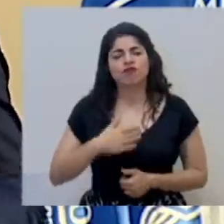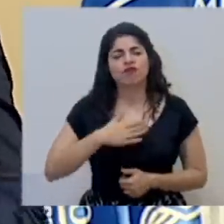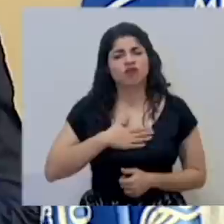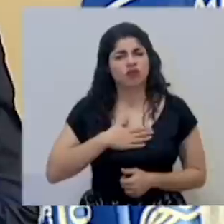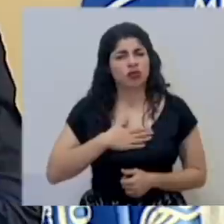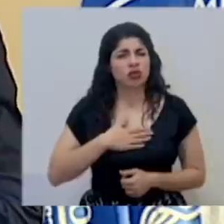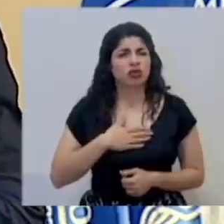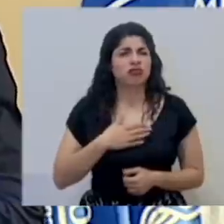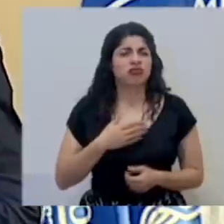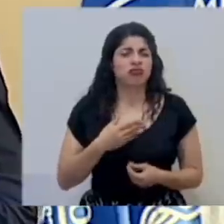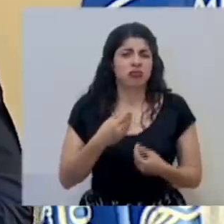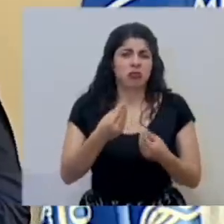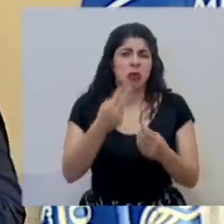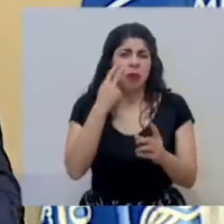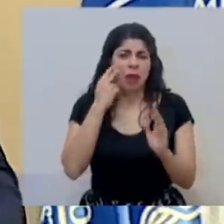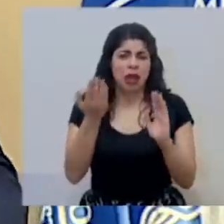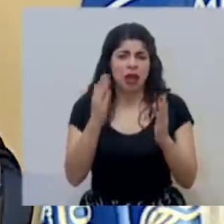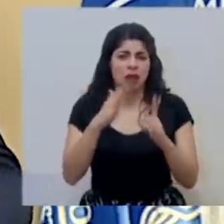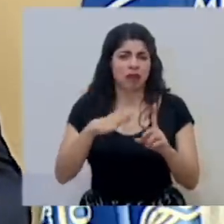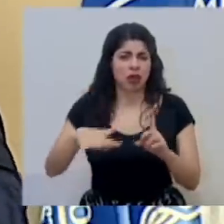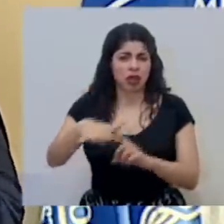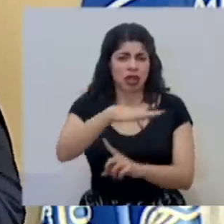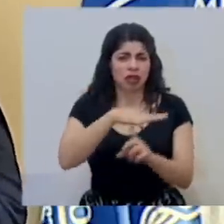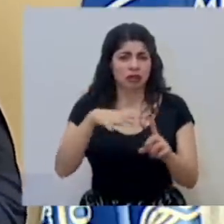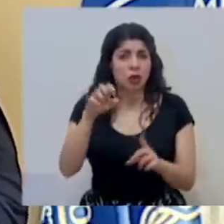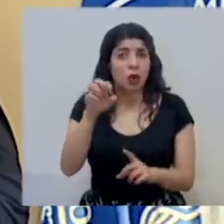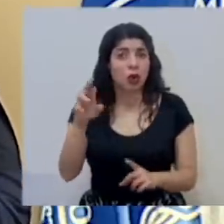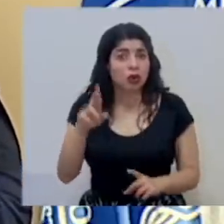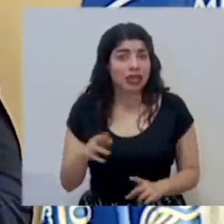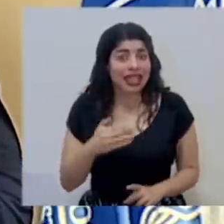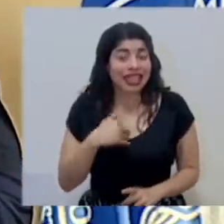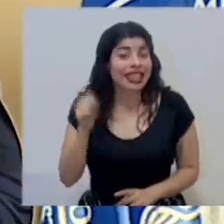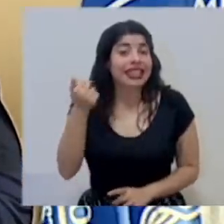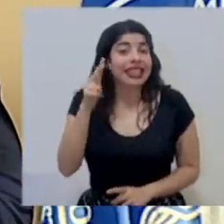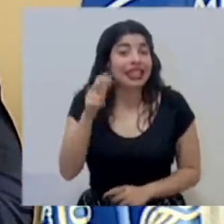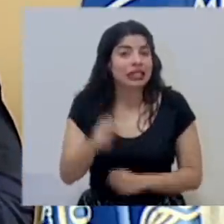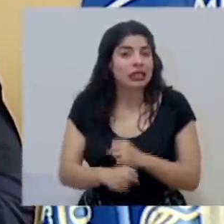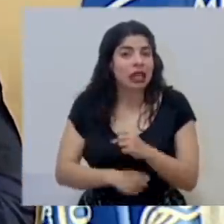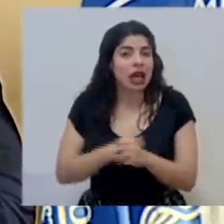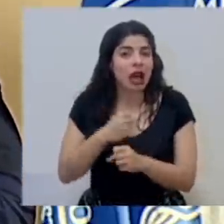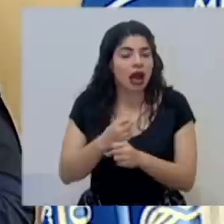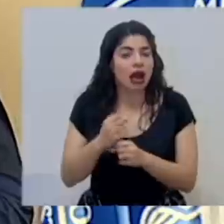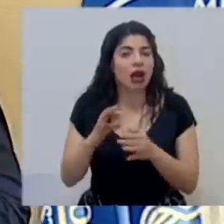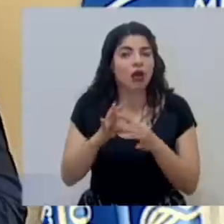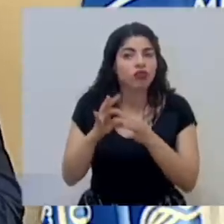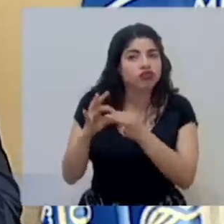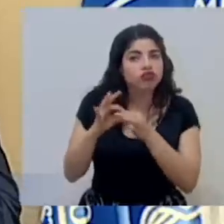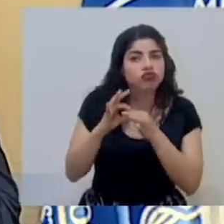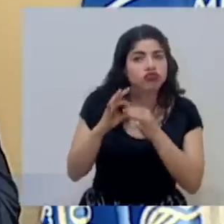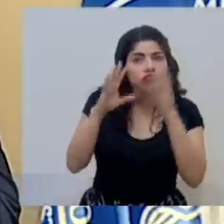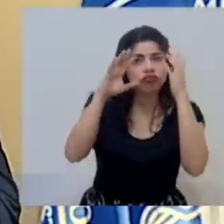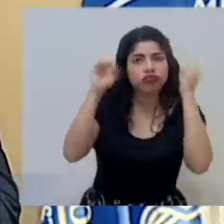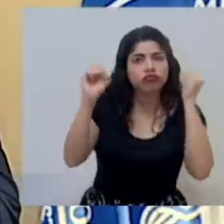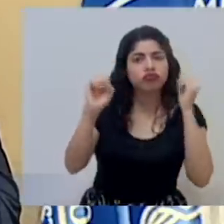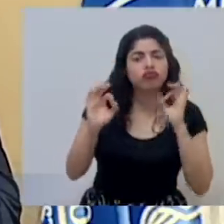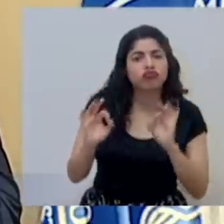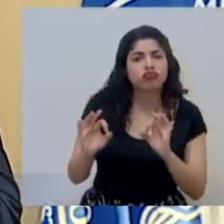yo creo que, yo lo pondría en contexto, Costa Rica tiene, si no me equivoco, 13 años de relaciones diplomáticas con